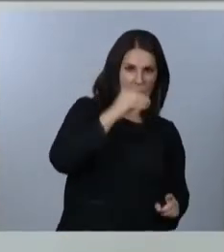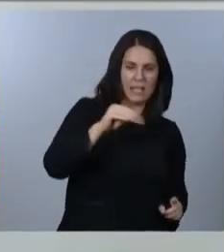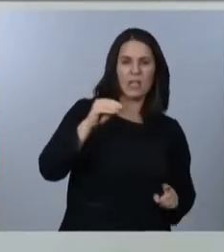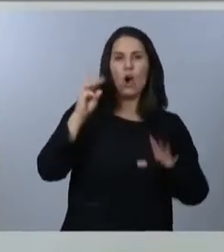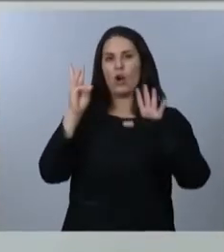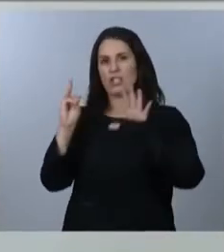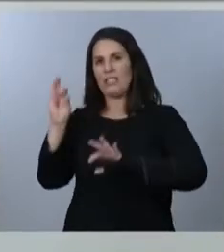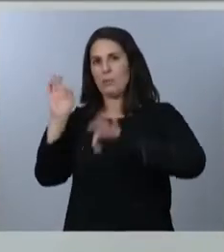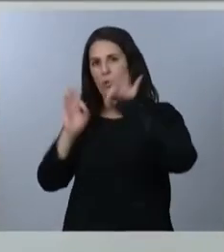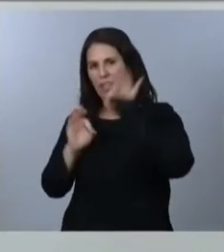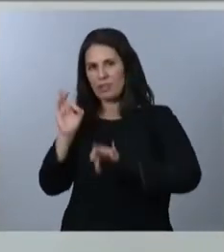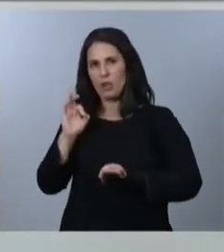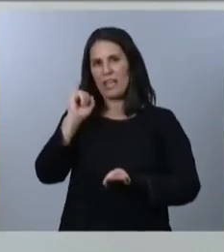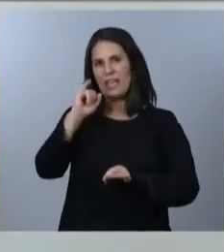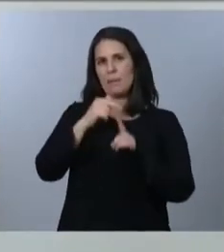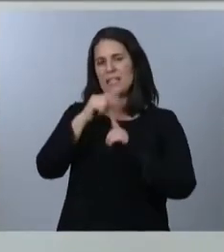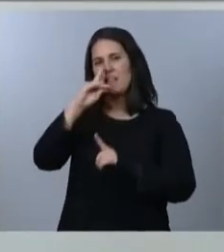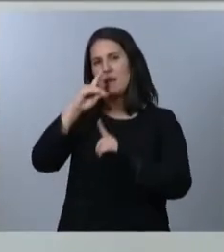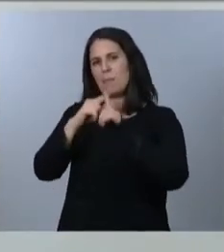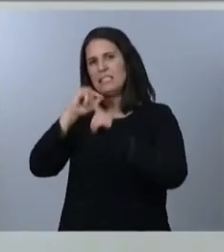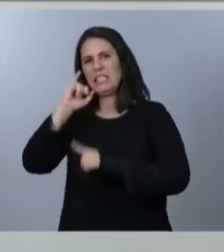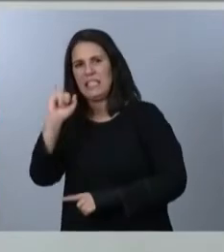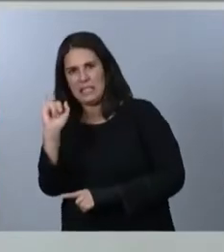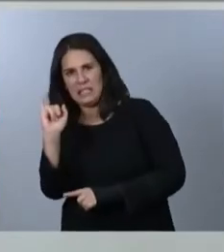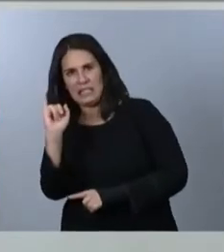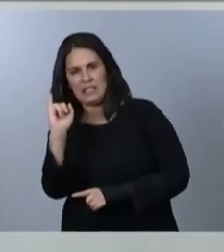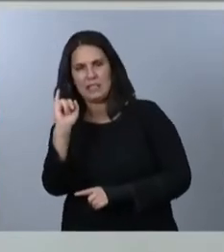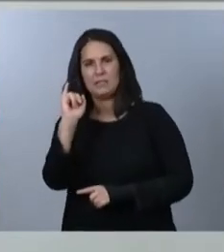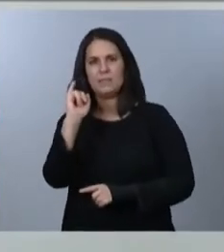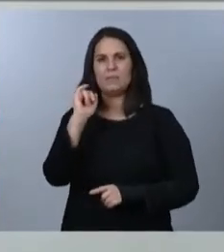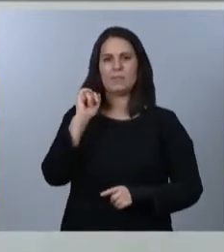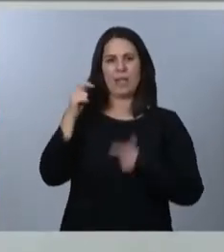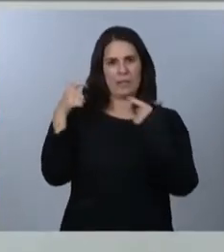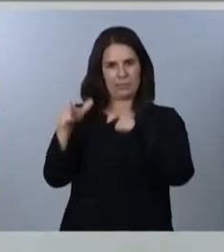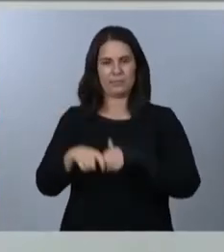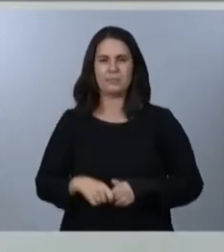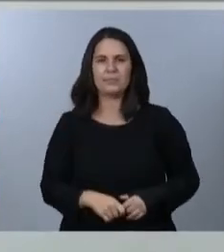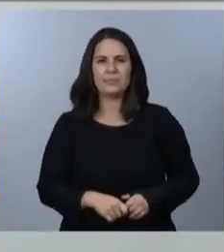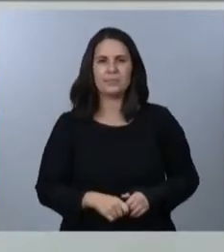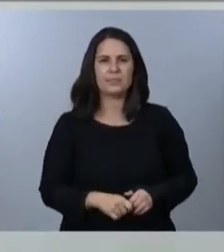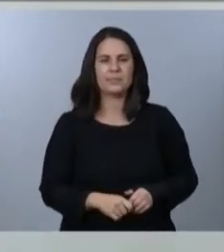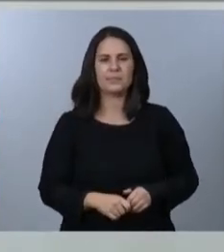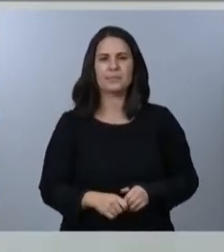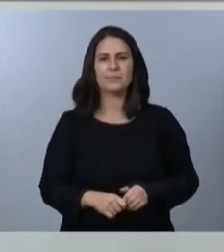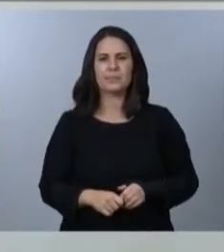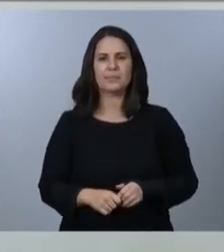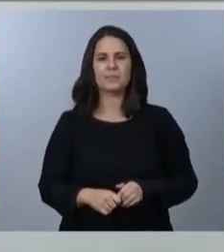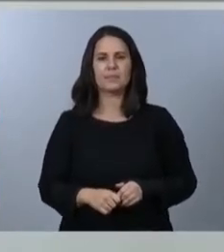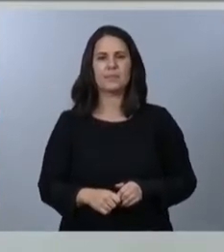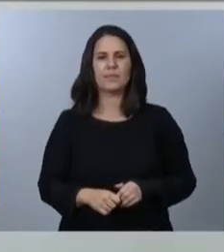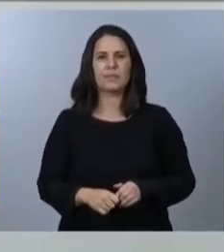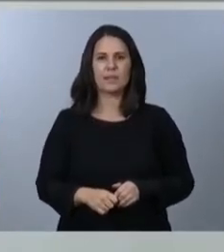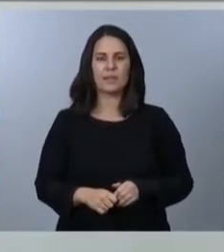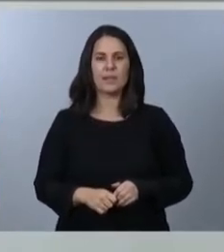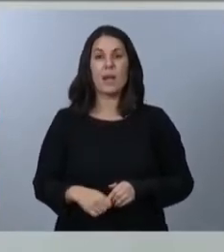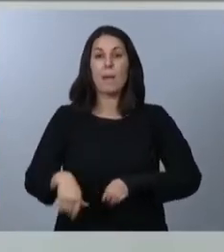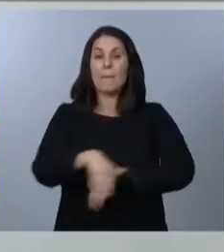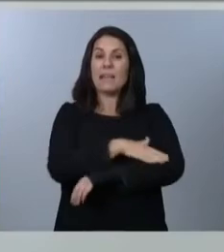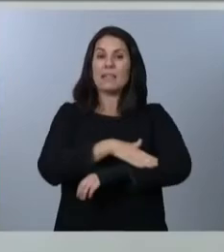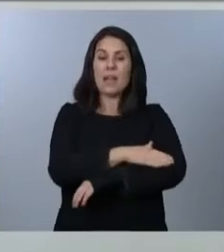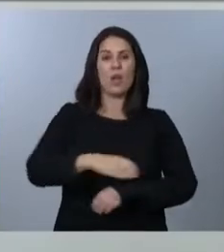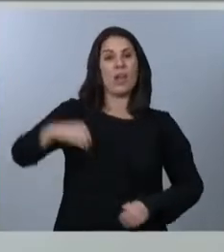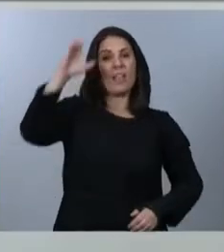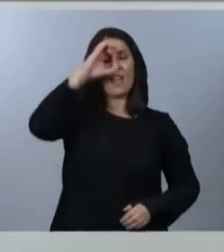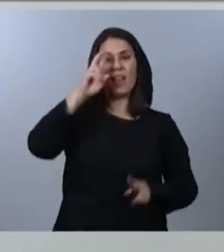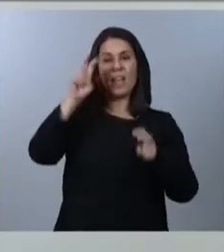la IMAX de Masí, la inversión, el desarrollo y la innovación. Junto a ello, el Ministerio de Ciencia e Innovación tendrá una dotación